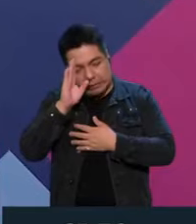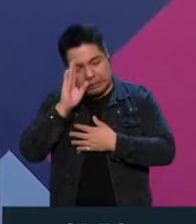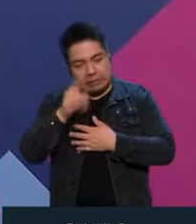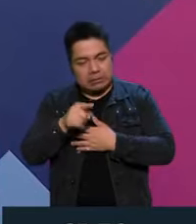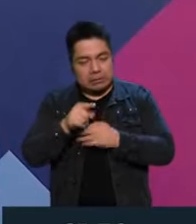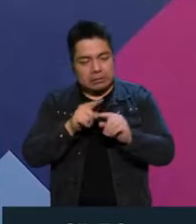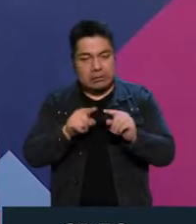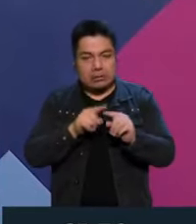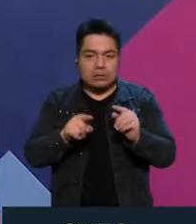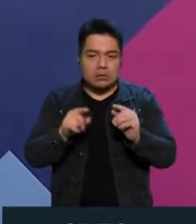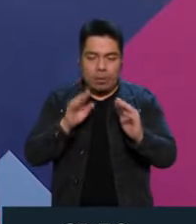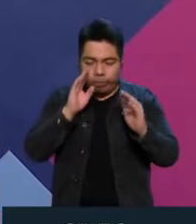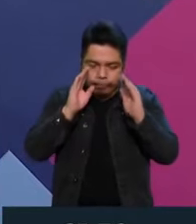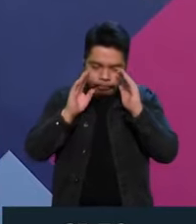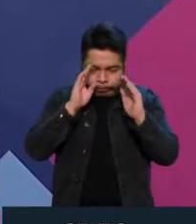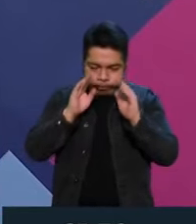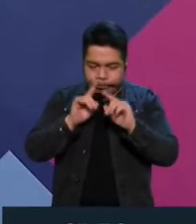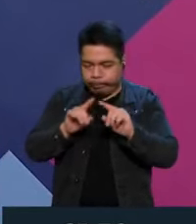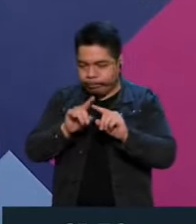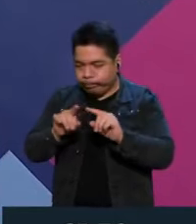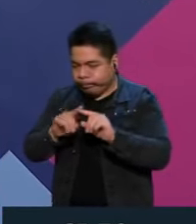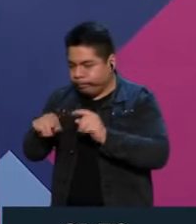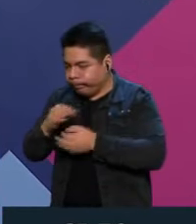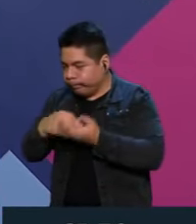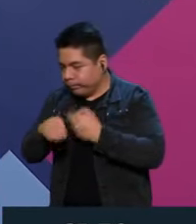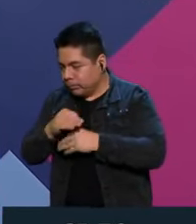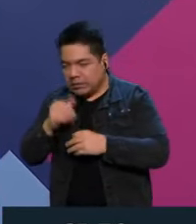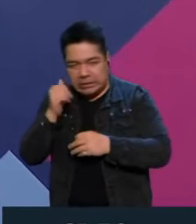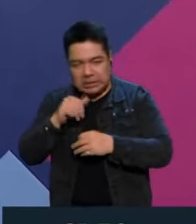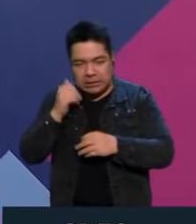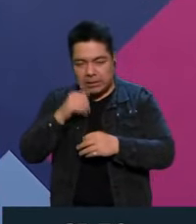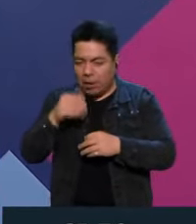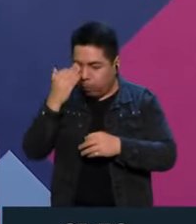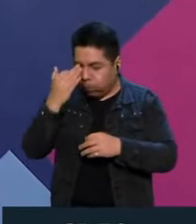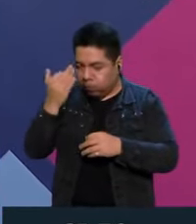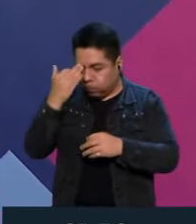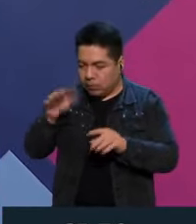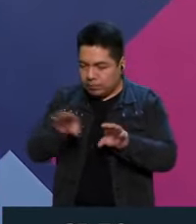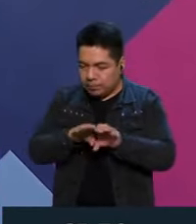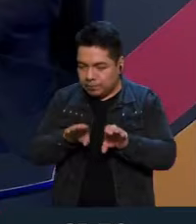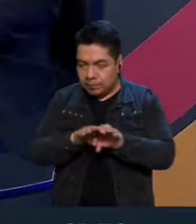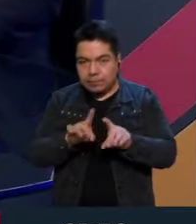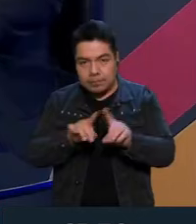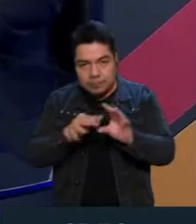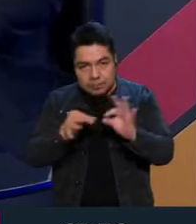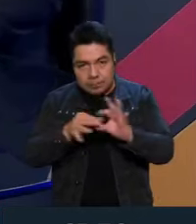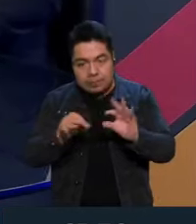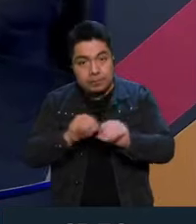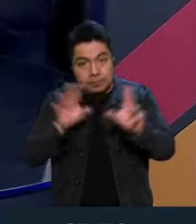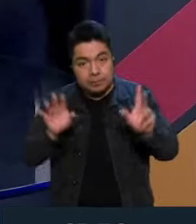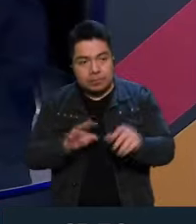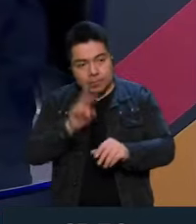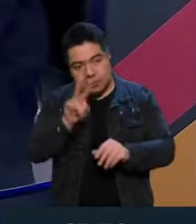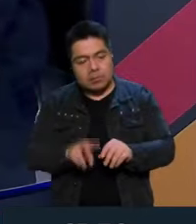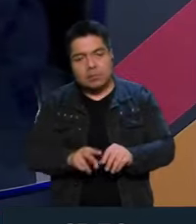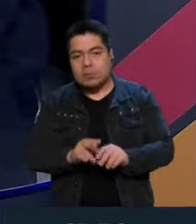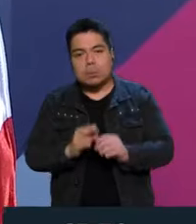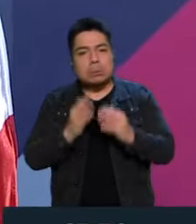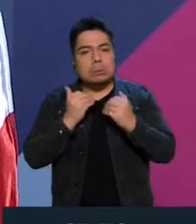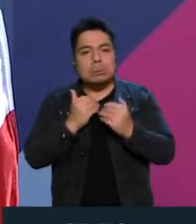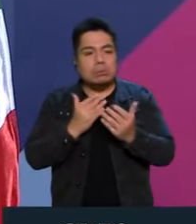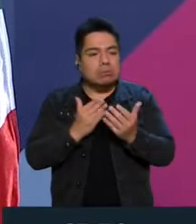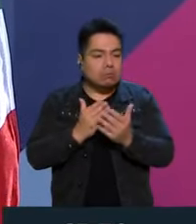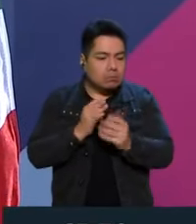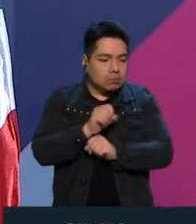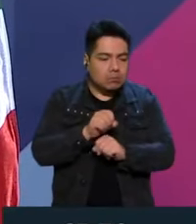pero uno intenta pensar en todo el estoy todo el tiempo, ¿no? Y él tenía muy claro que la verdad no se consigue